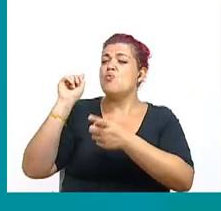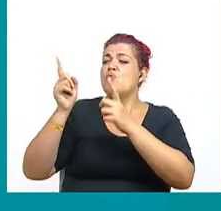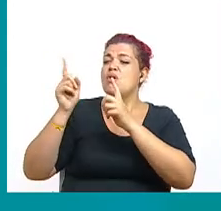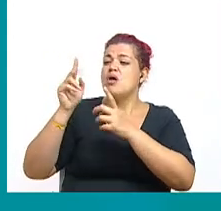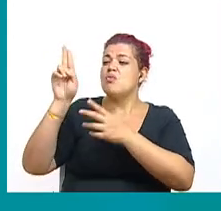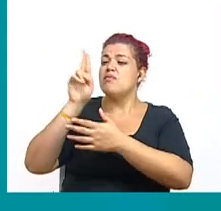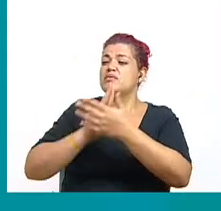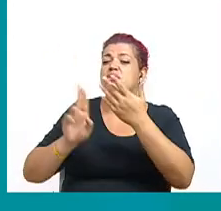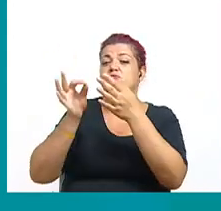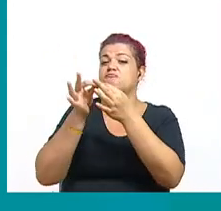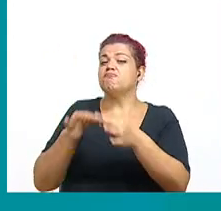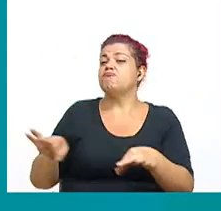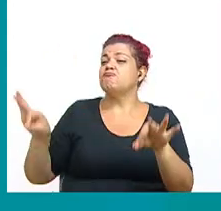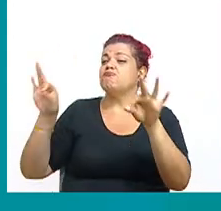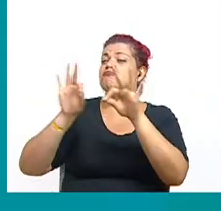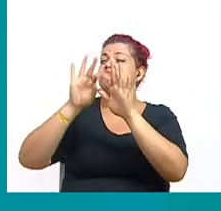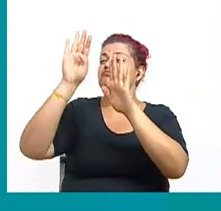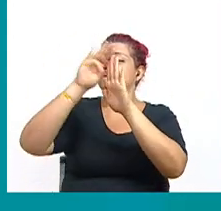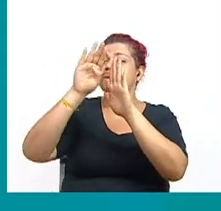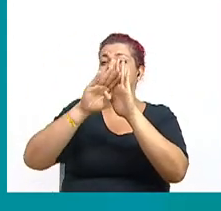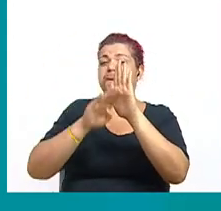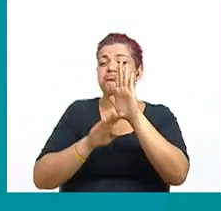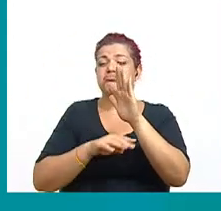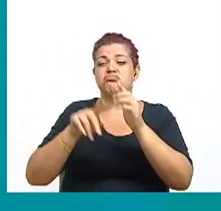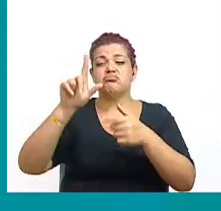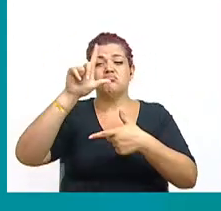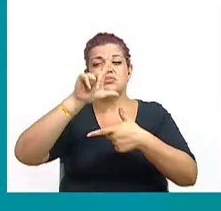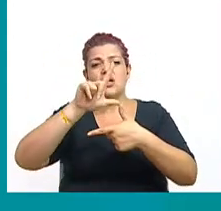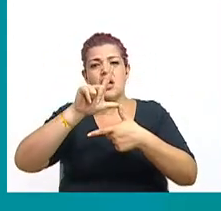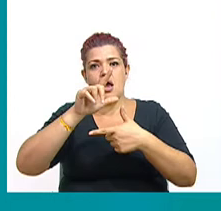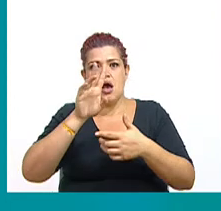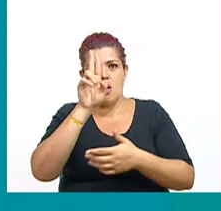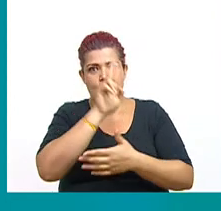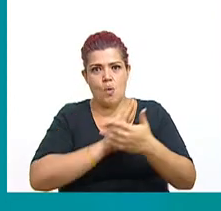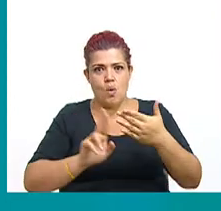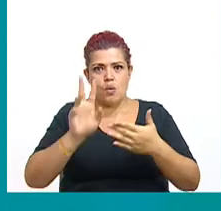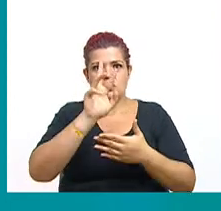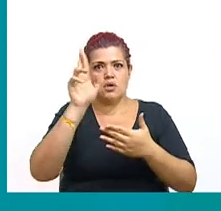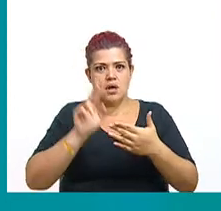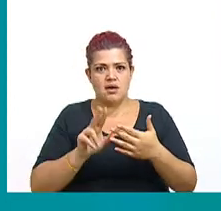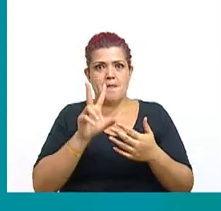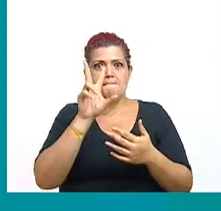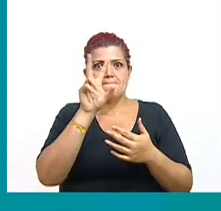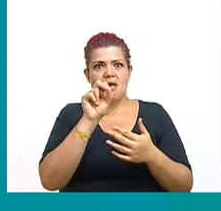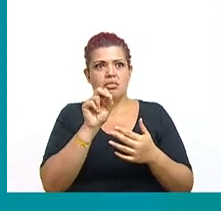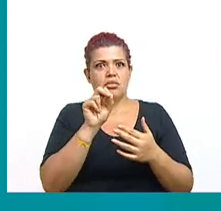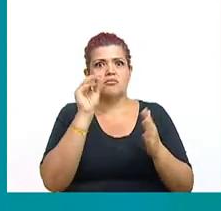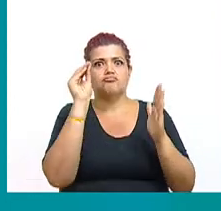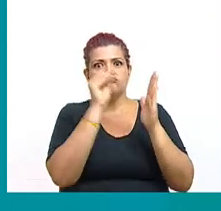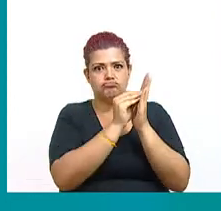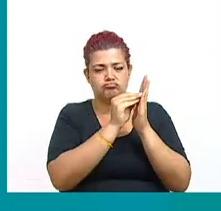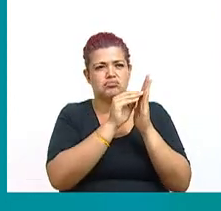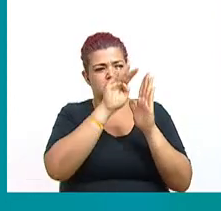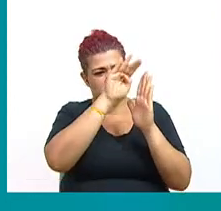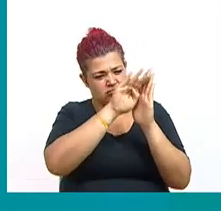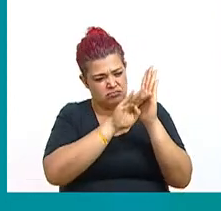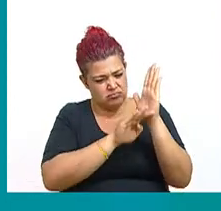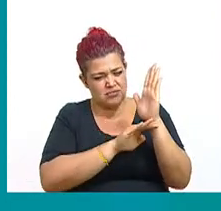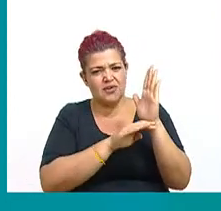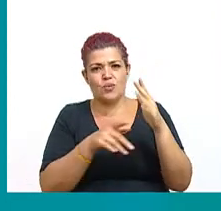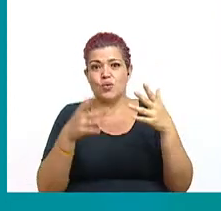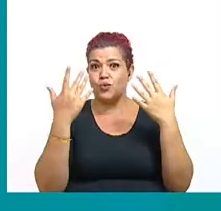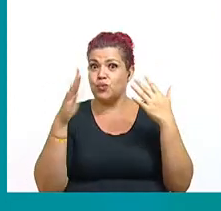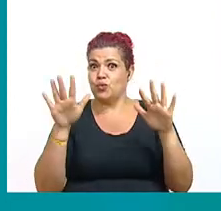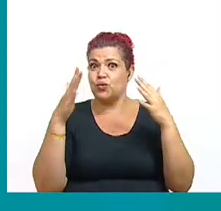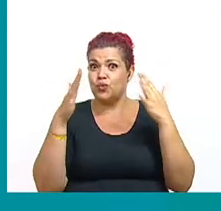la UCR se ubica entre las mejores 20 universidades de América Latina. Qué bien, un aplauso. Un aplauso a la UCR, porque está entre